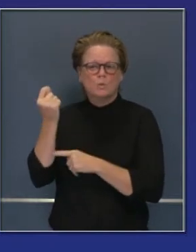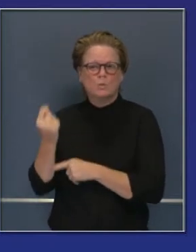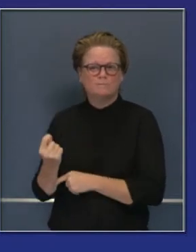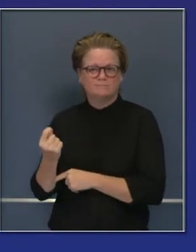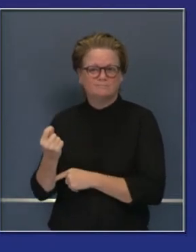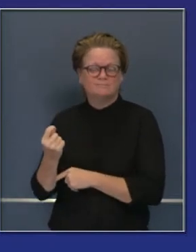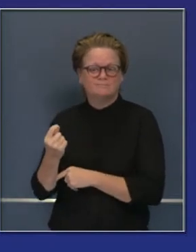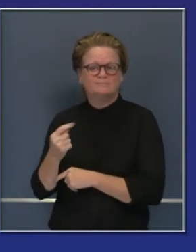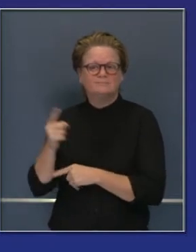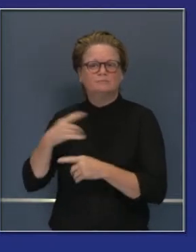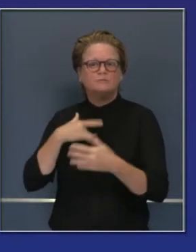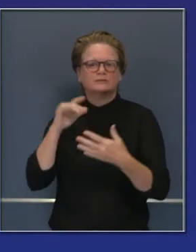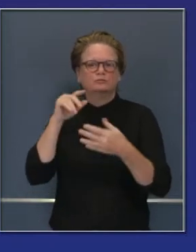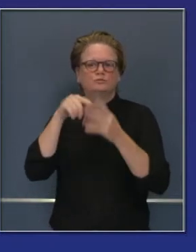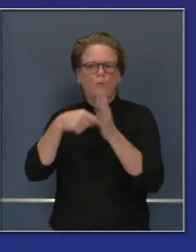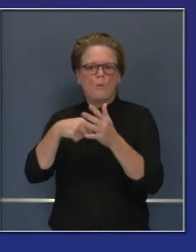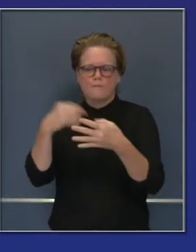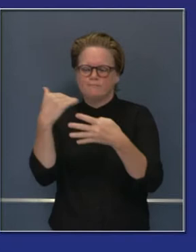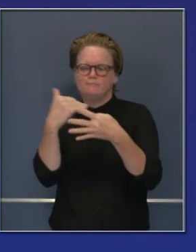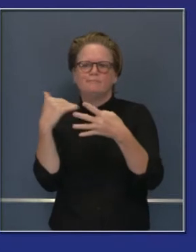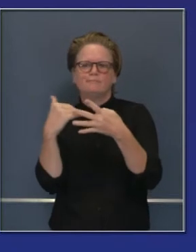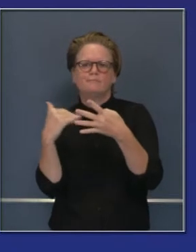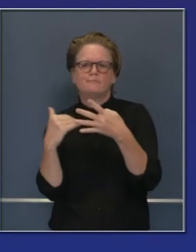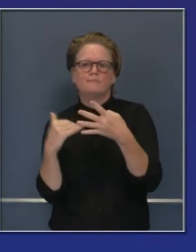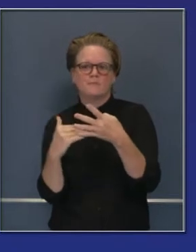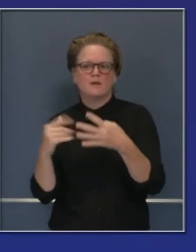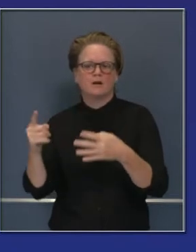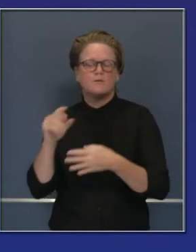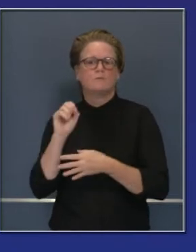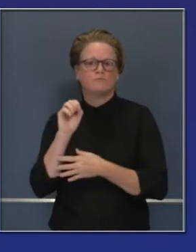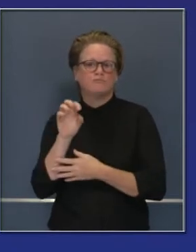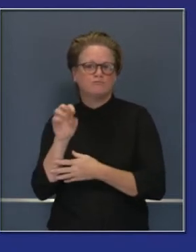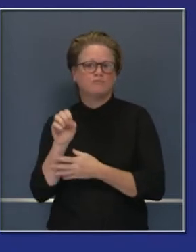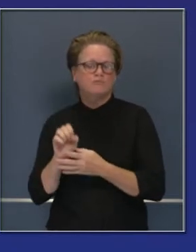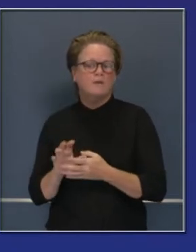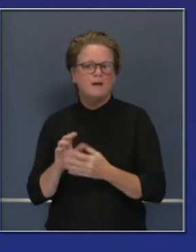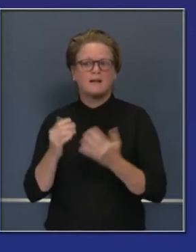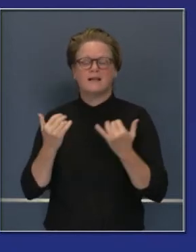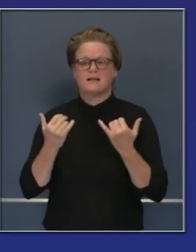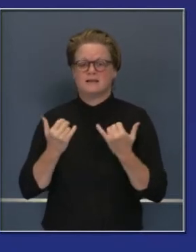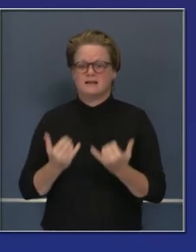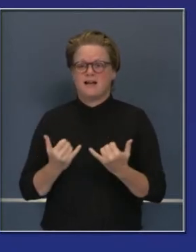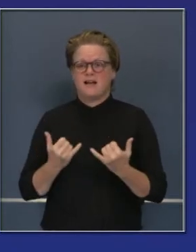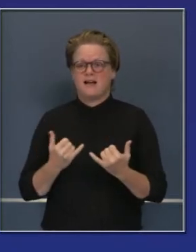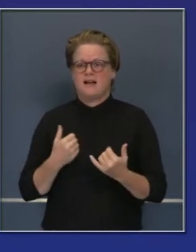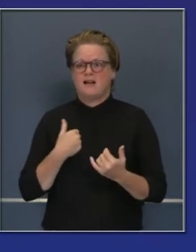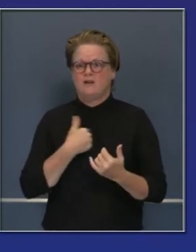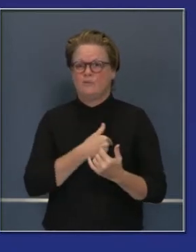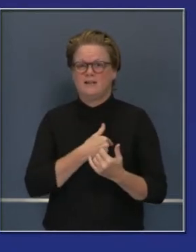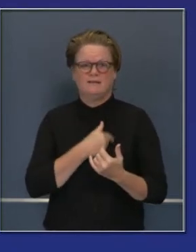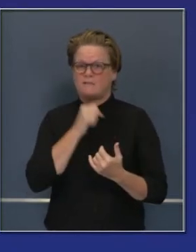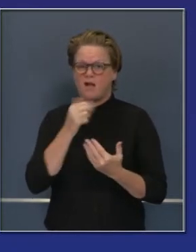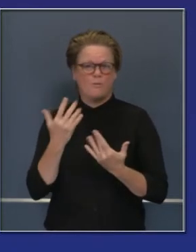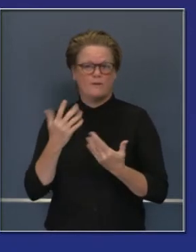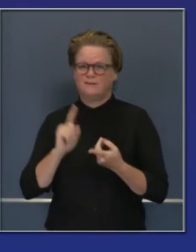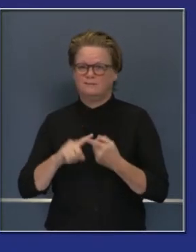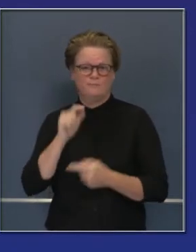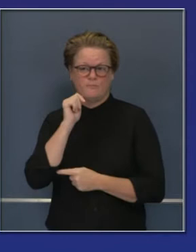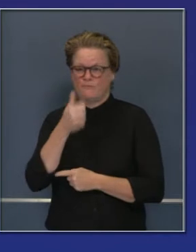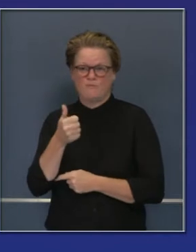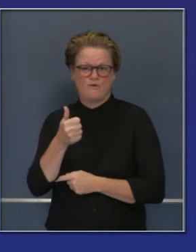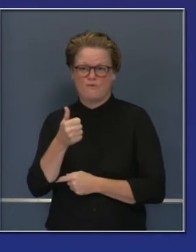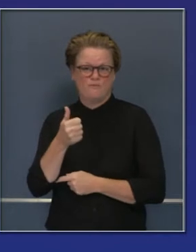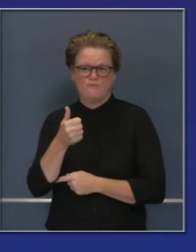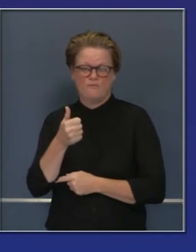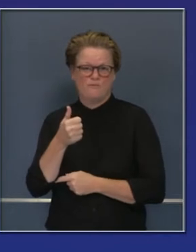noticias de último momento sobre el movimiento de condados de nivel a nivel. El día de hoy vamos a seguir adelante para anunciar esto.